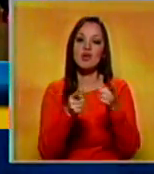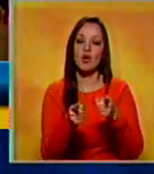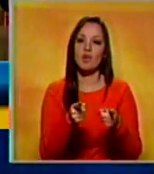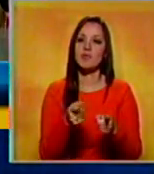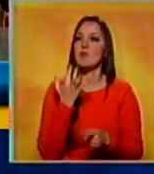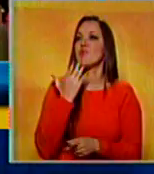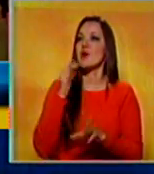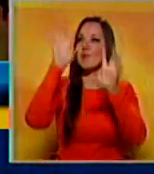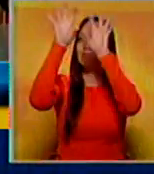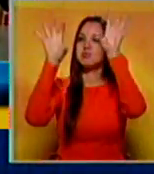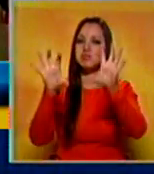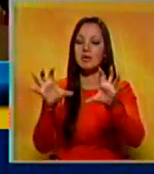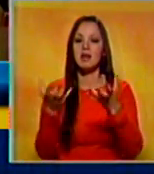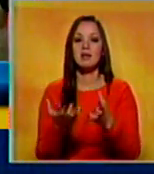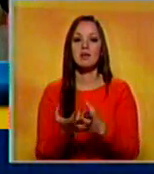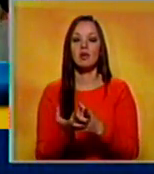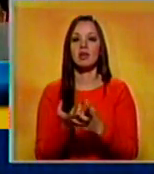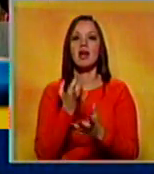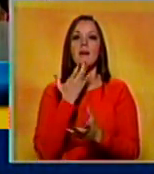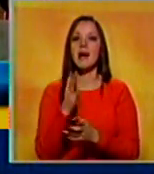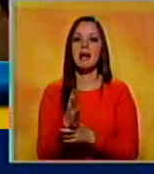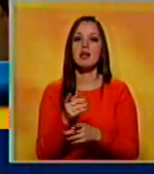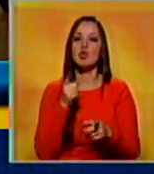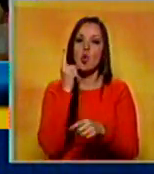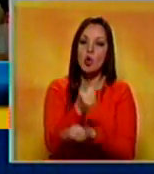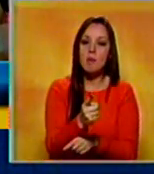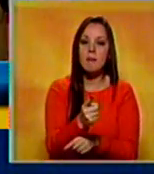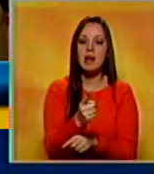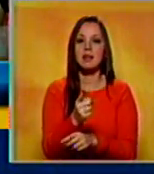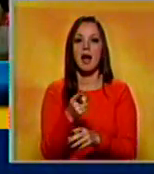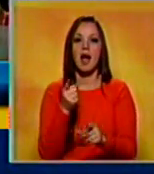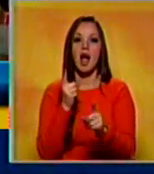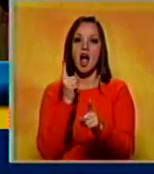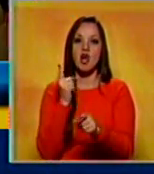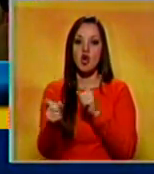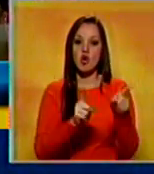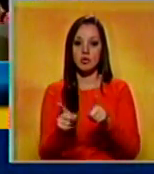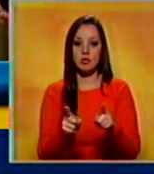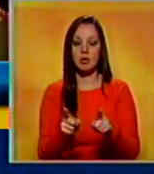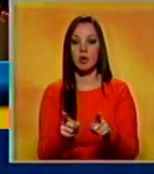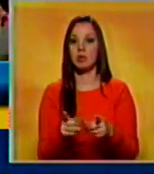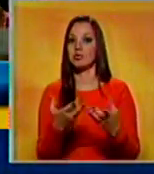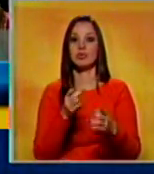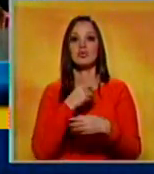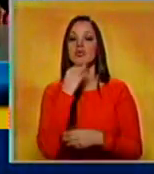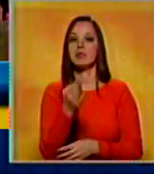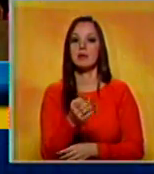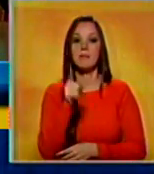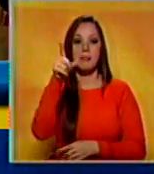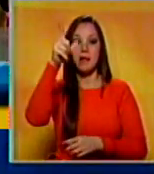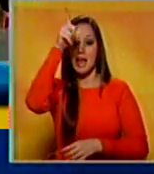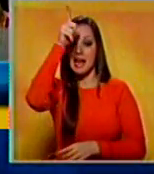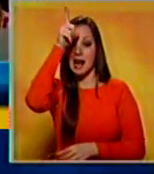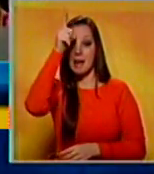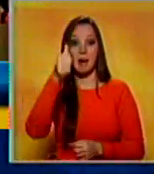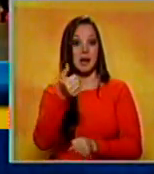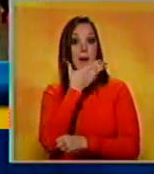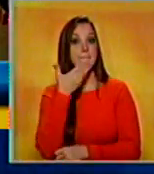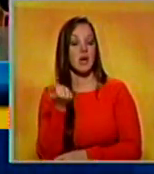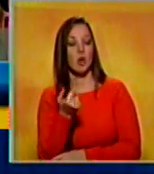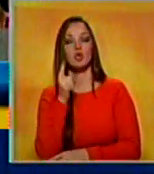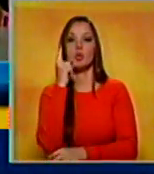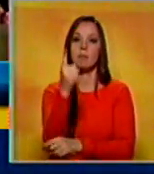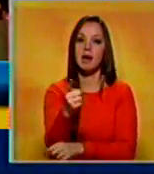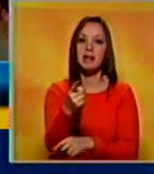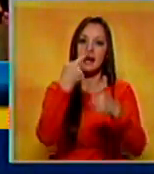pongas controles puede funcionar. Usted mañana, en Alemania, que es la economía más fuerte del planeta, le pone controles de precios,